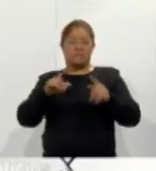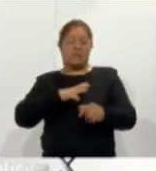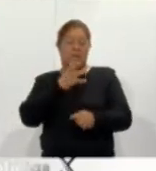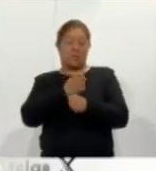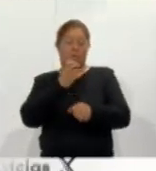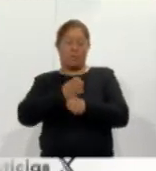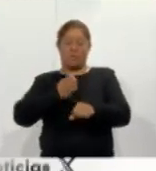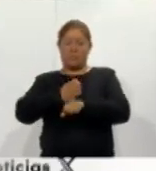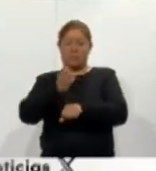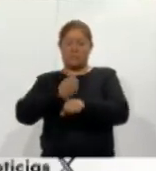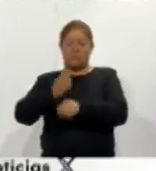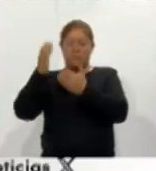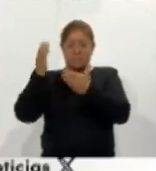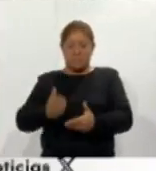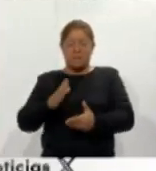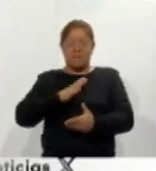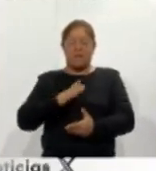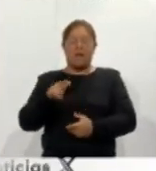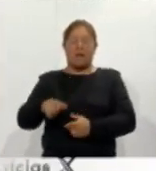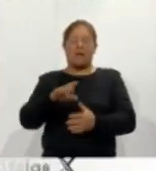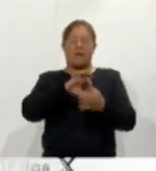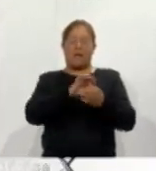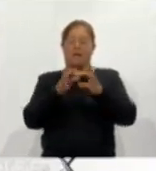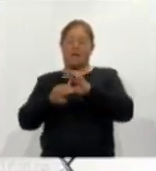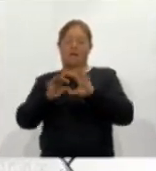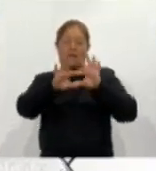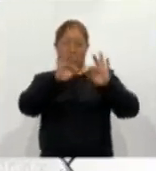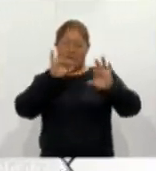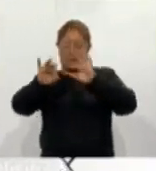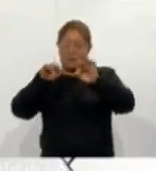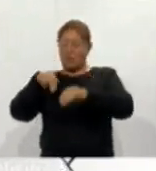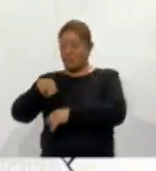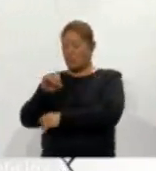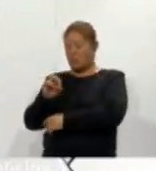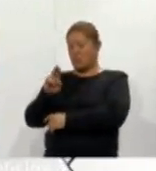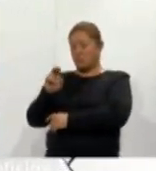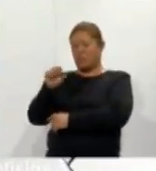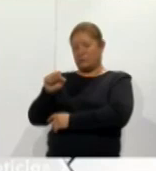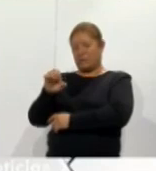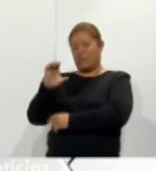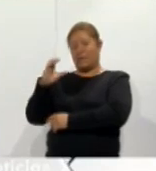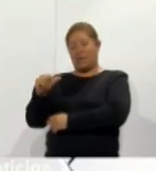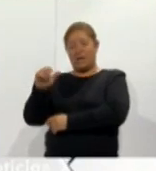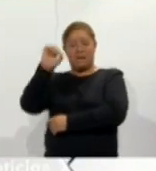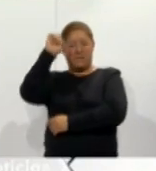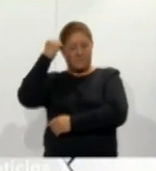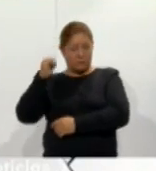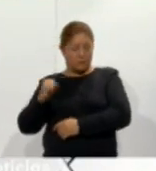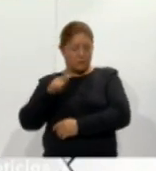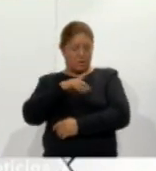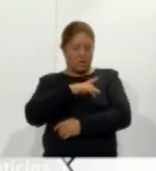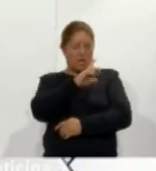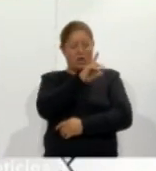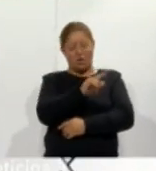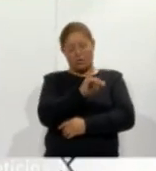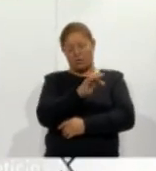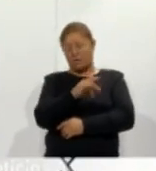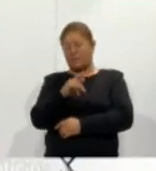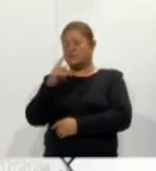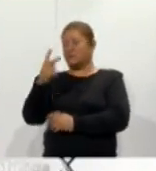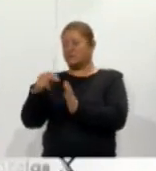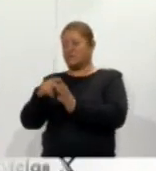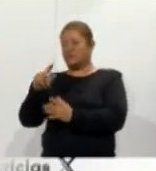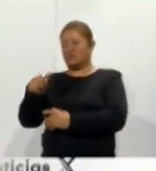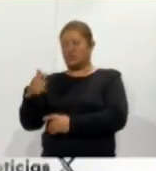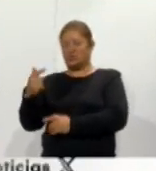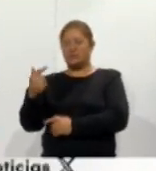república que recibirá el clasificatorio olímpico Norseca Mazatlán Sinaloa lo hizo rumbo a Londres 2012 Guayma